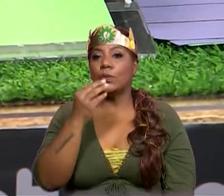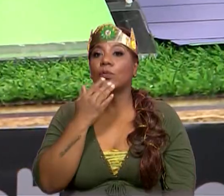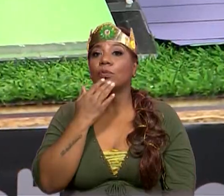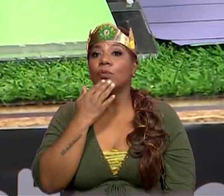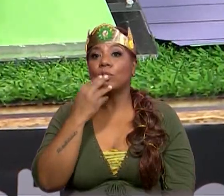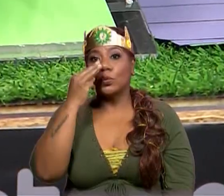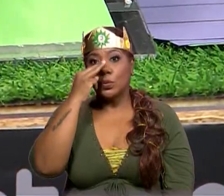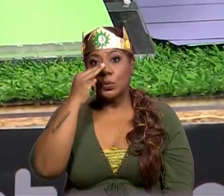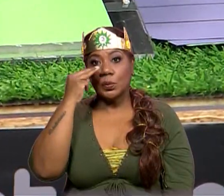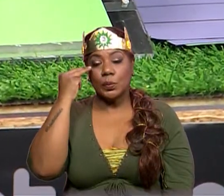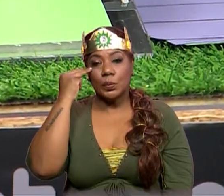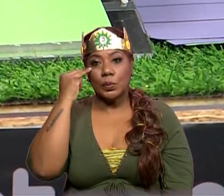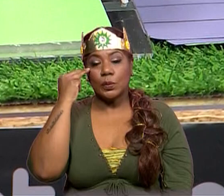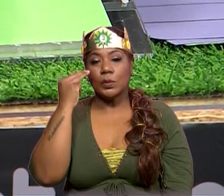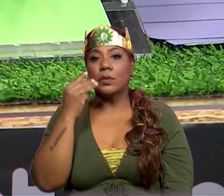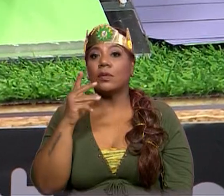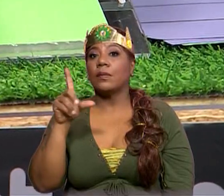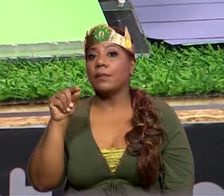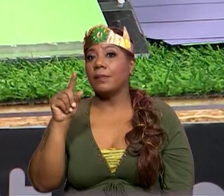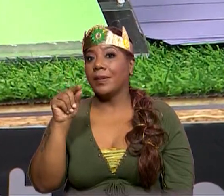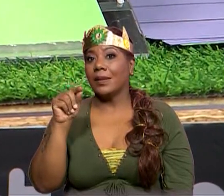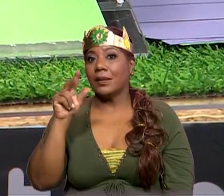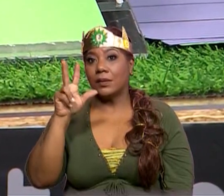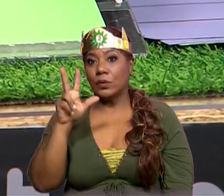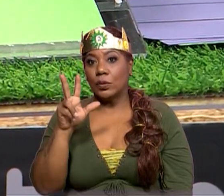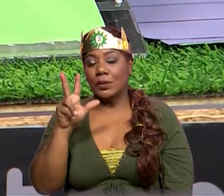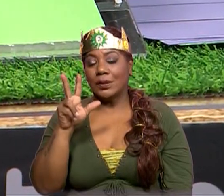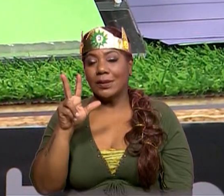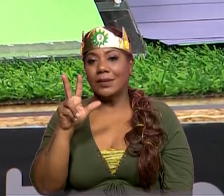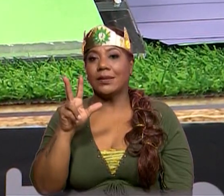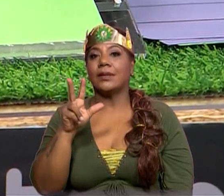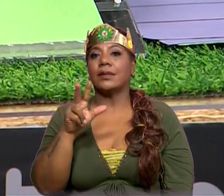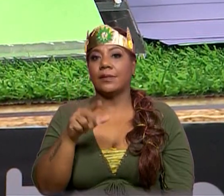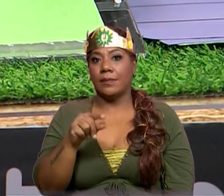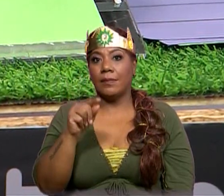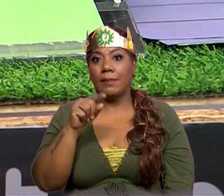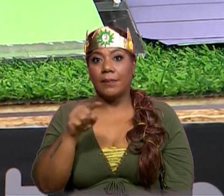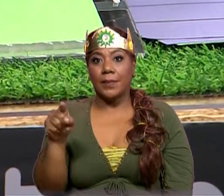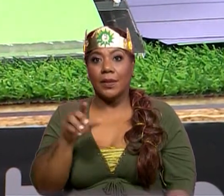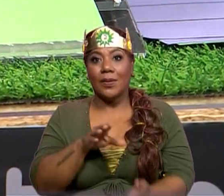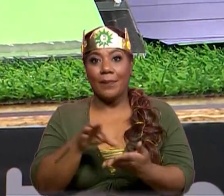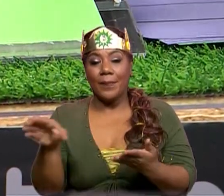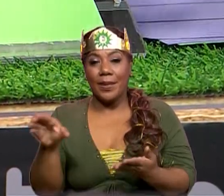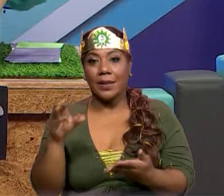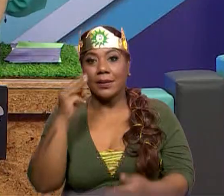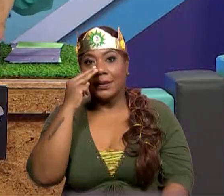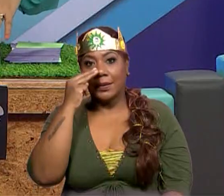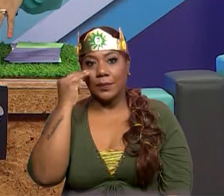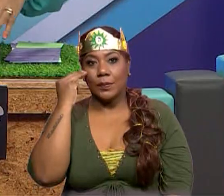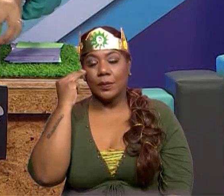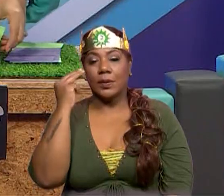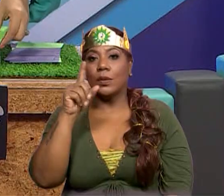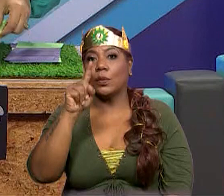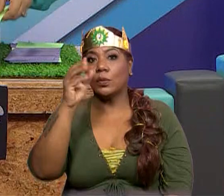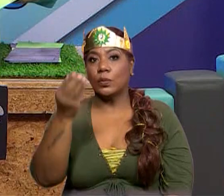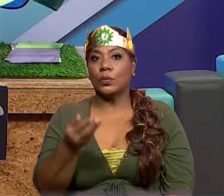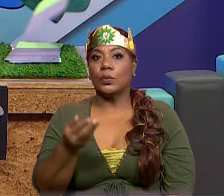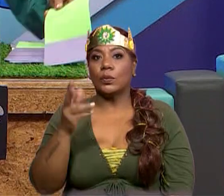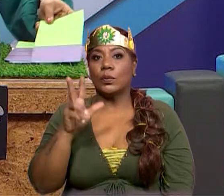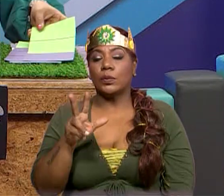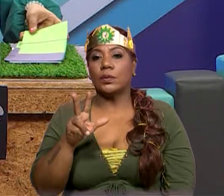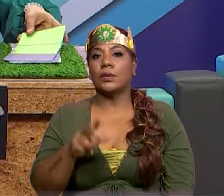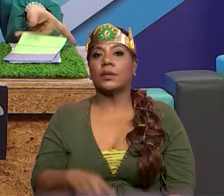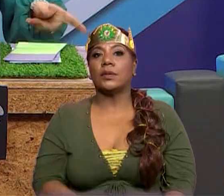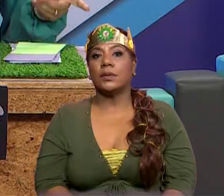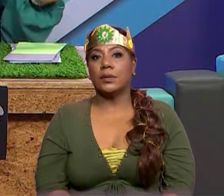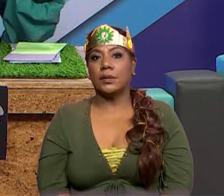he tomado y el total son las partes que me indica el denominador. Tres. Muy bien. Y la